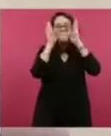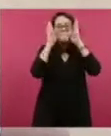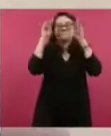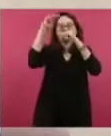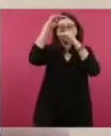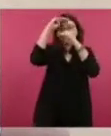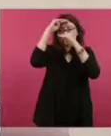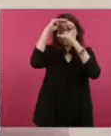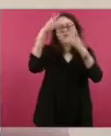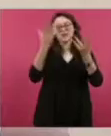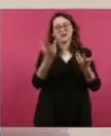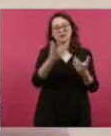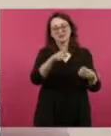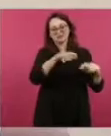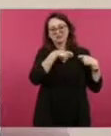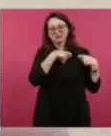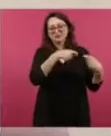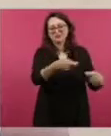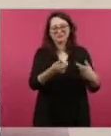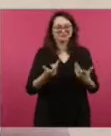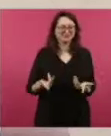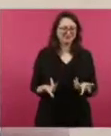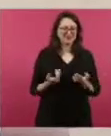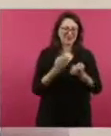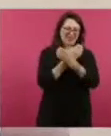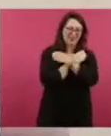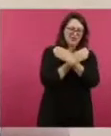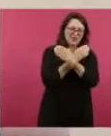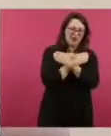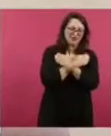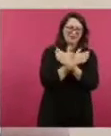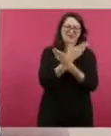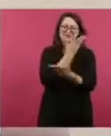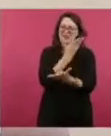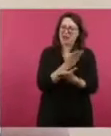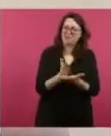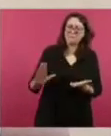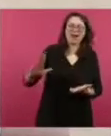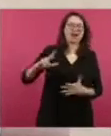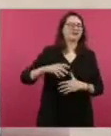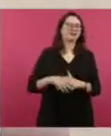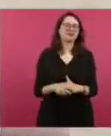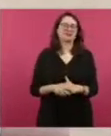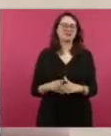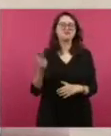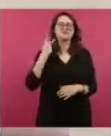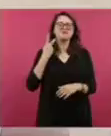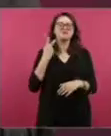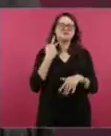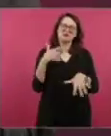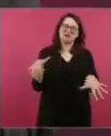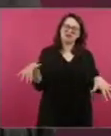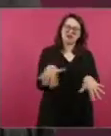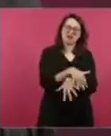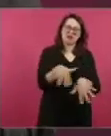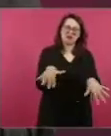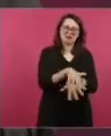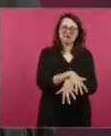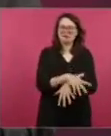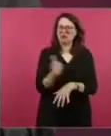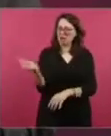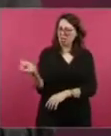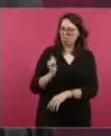vincular la educación con esto, con la politiquería? ¿Por qué, presidente?